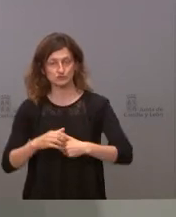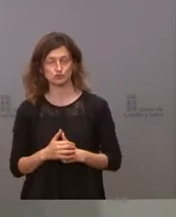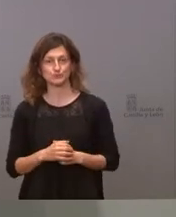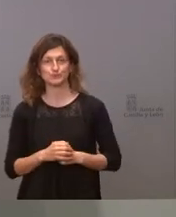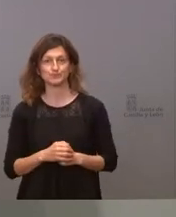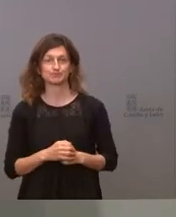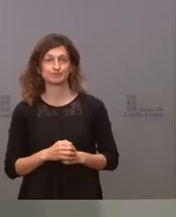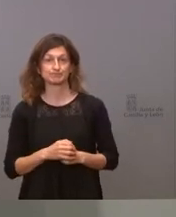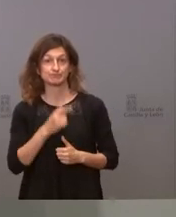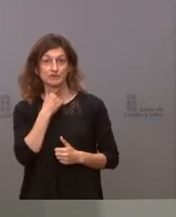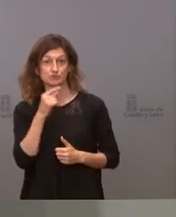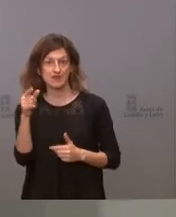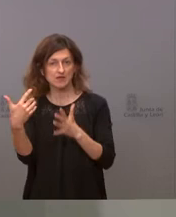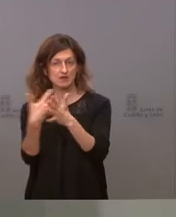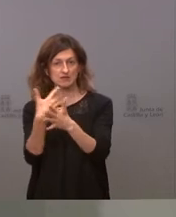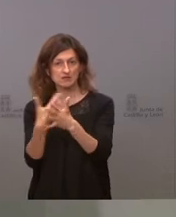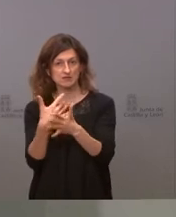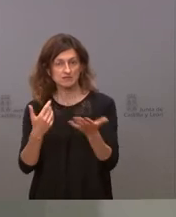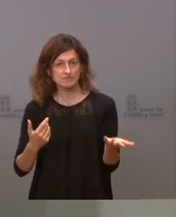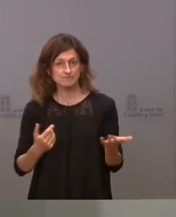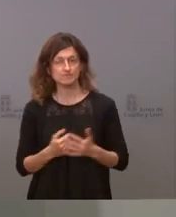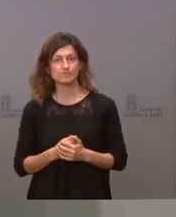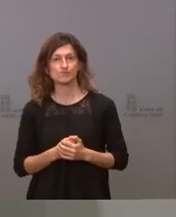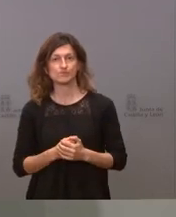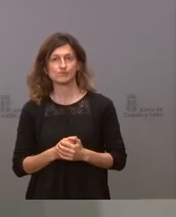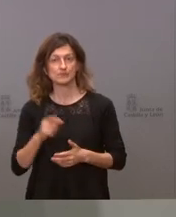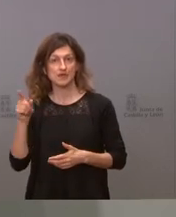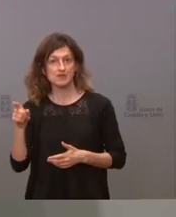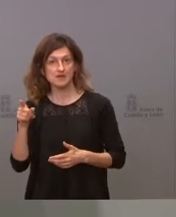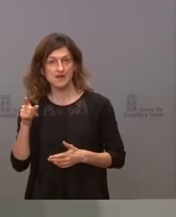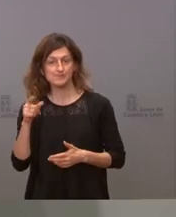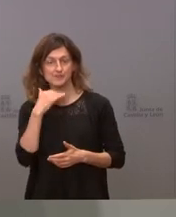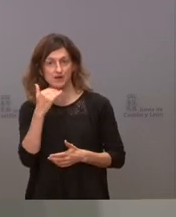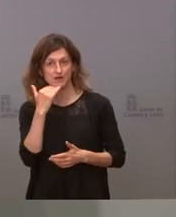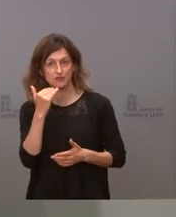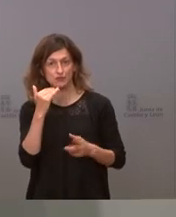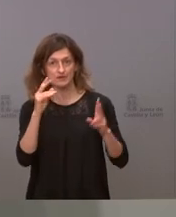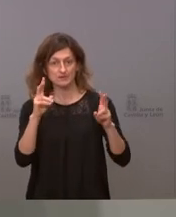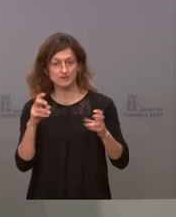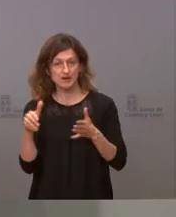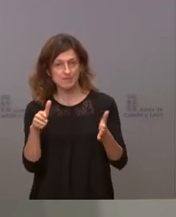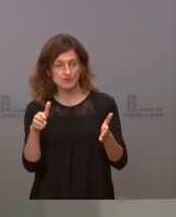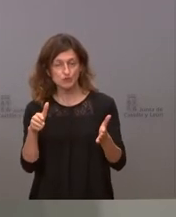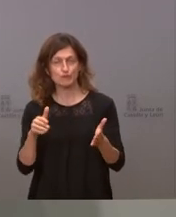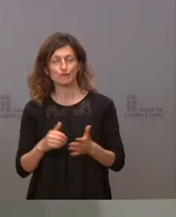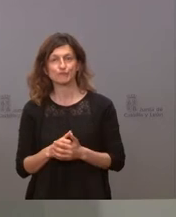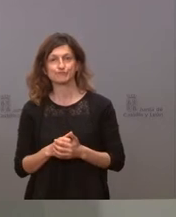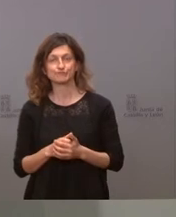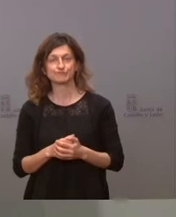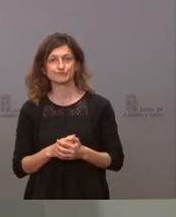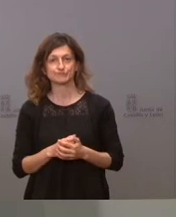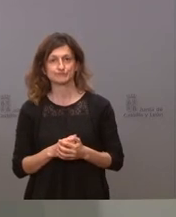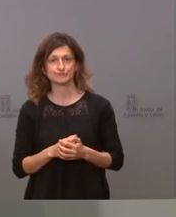gustaría que se nos explicase si tiene algo que ver en esta deriva el